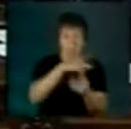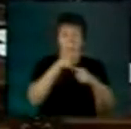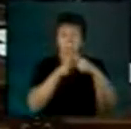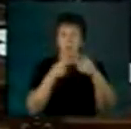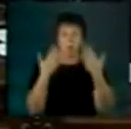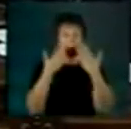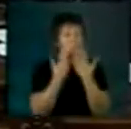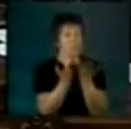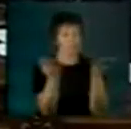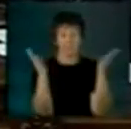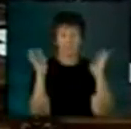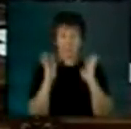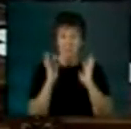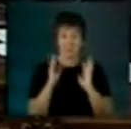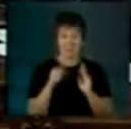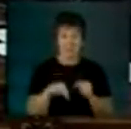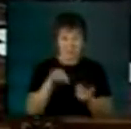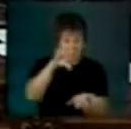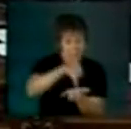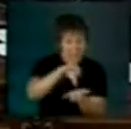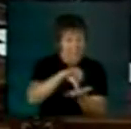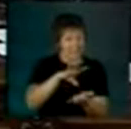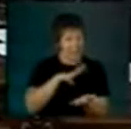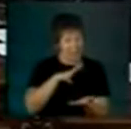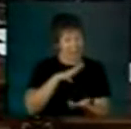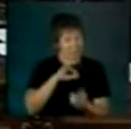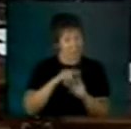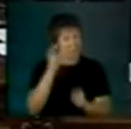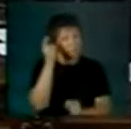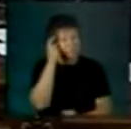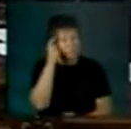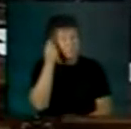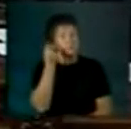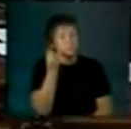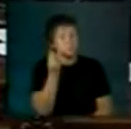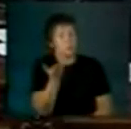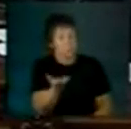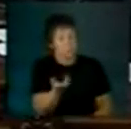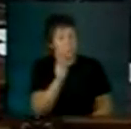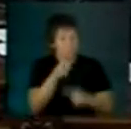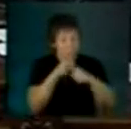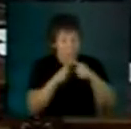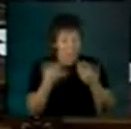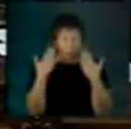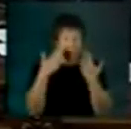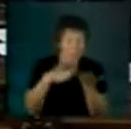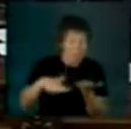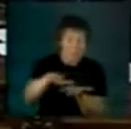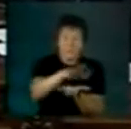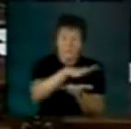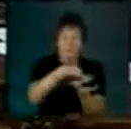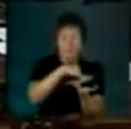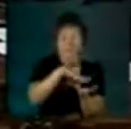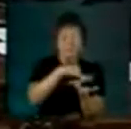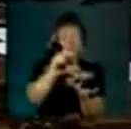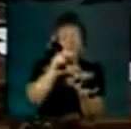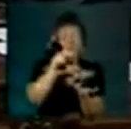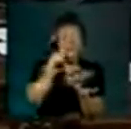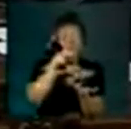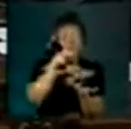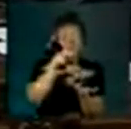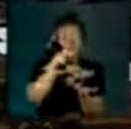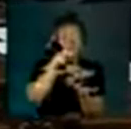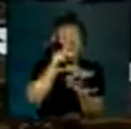incorporado una fuerte conciencia sobre el tema, ha legislado con bastante sabiduría y ha